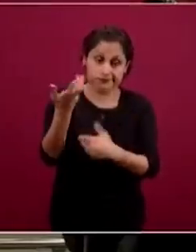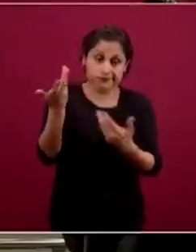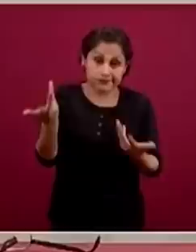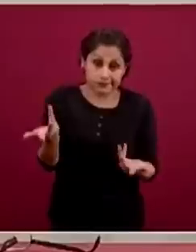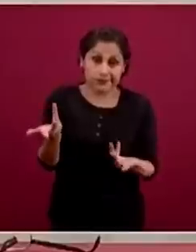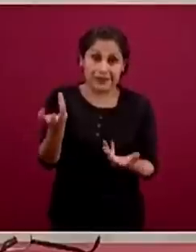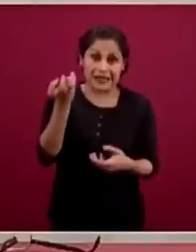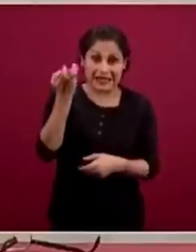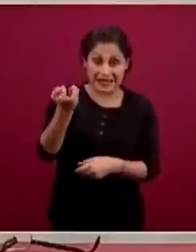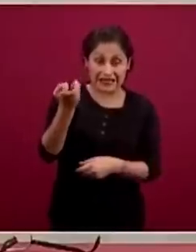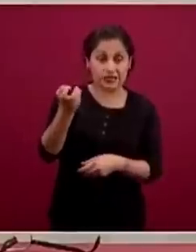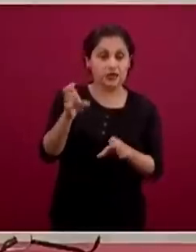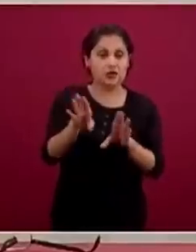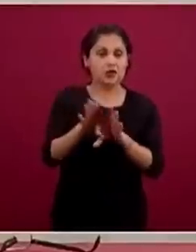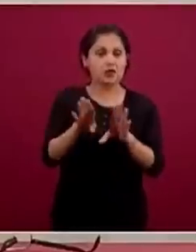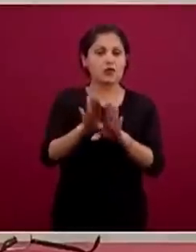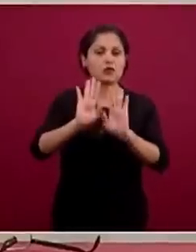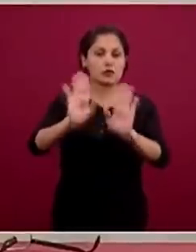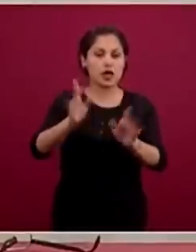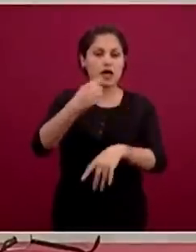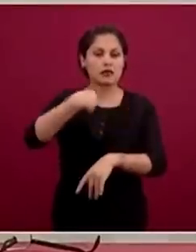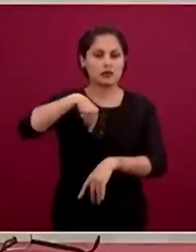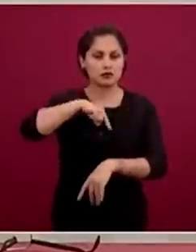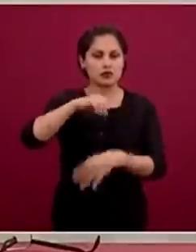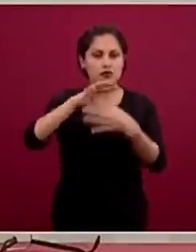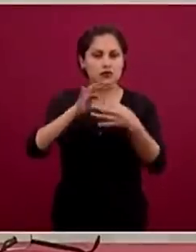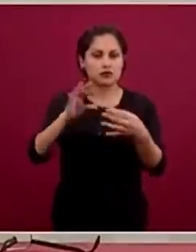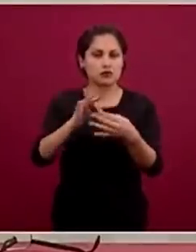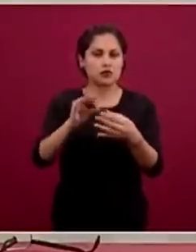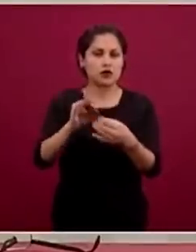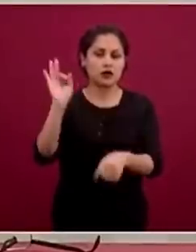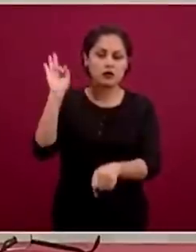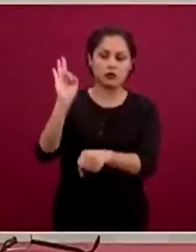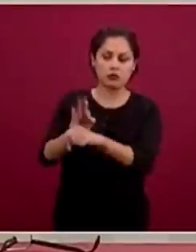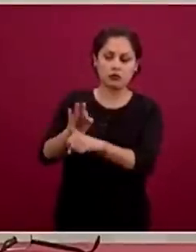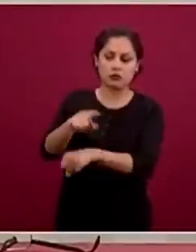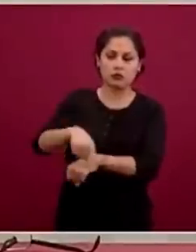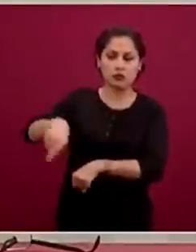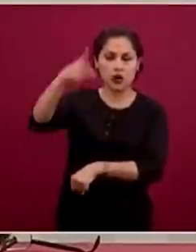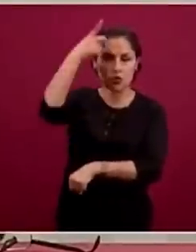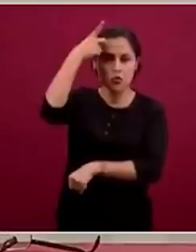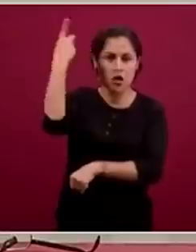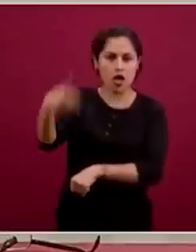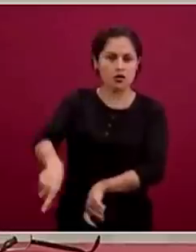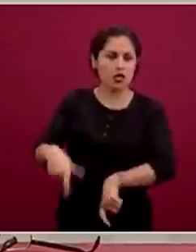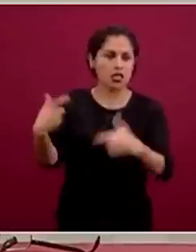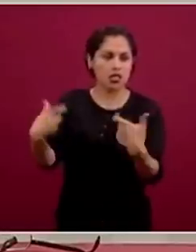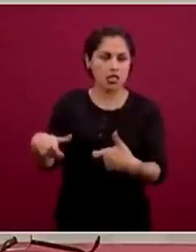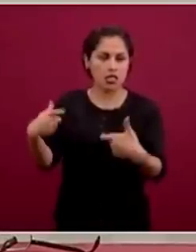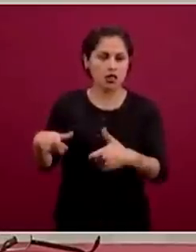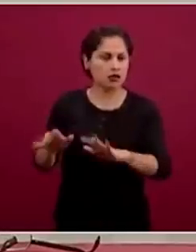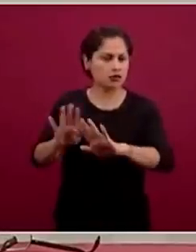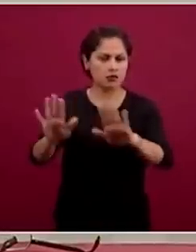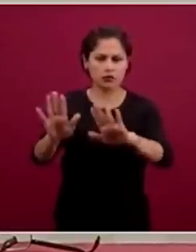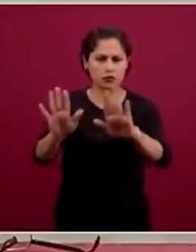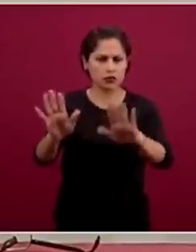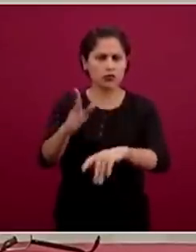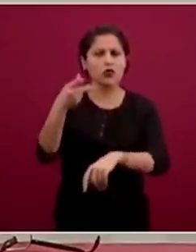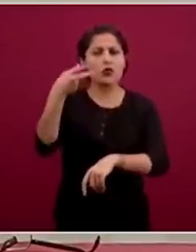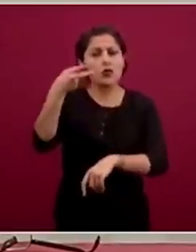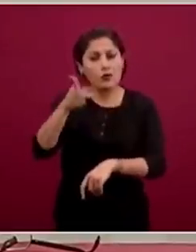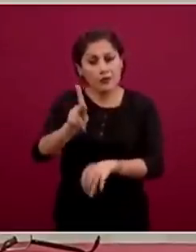proteger a los propietarios de la riqueza, sino entendiendo que la generación de riqueza en un país